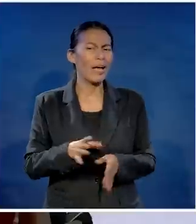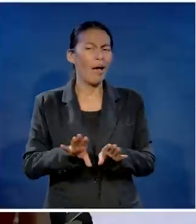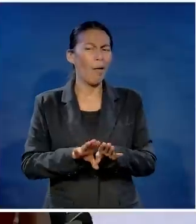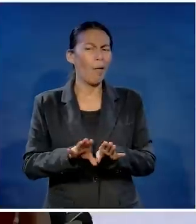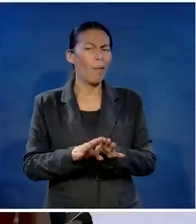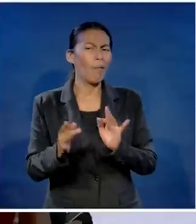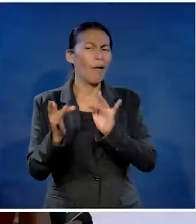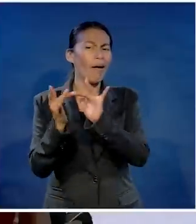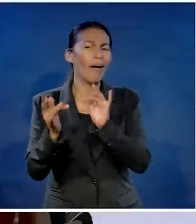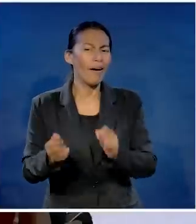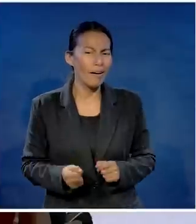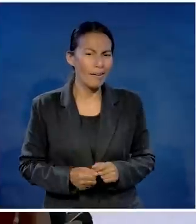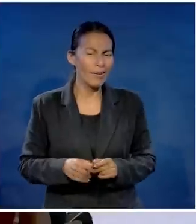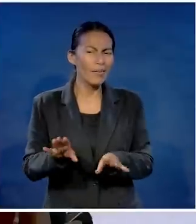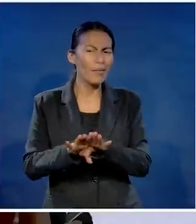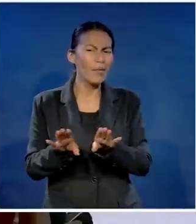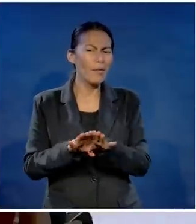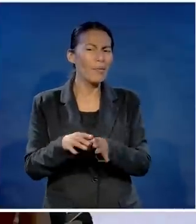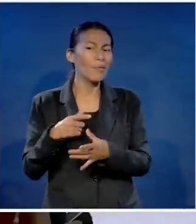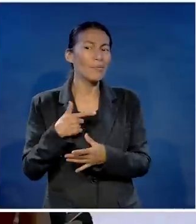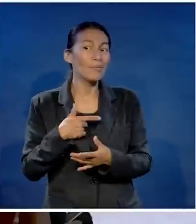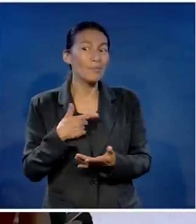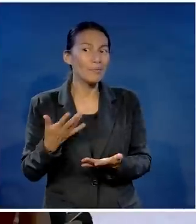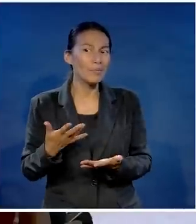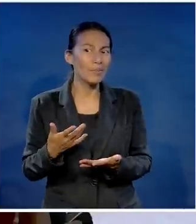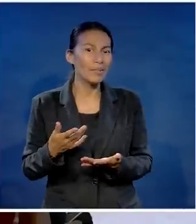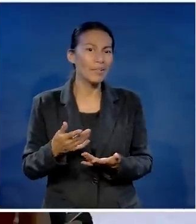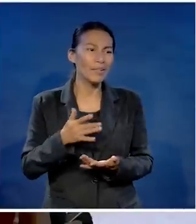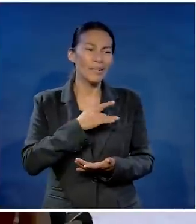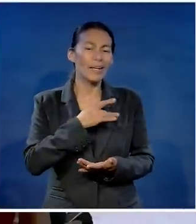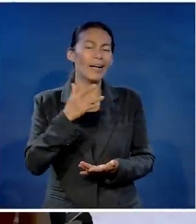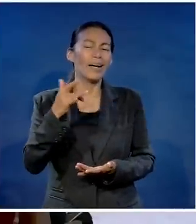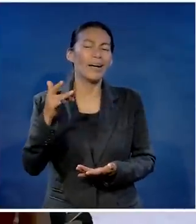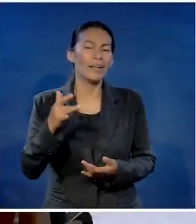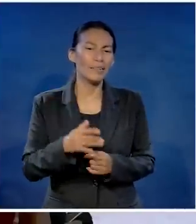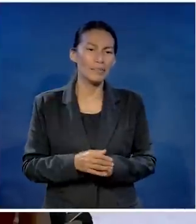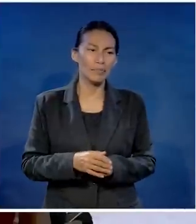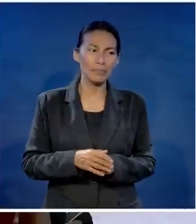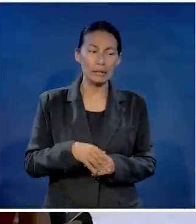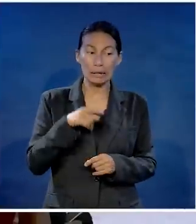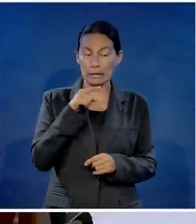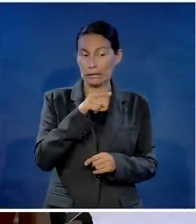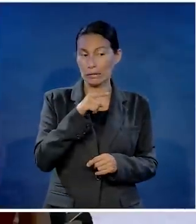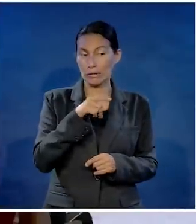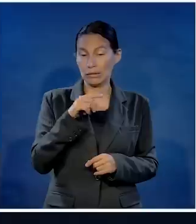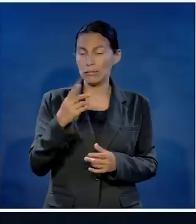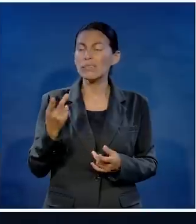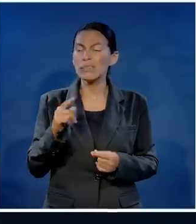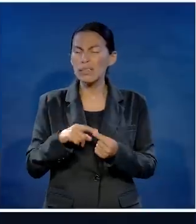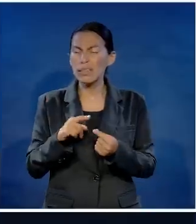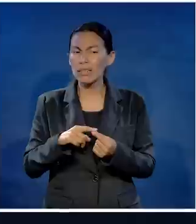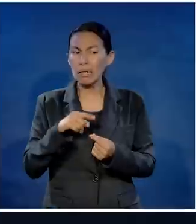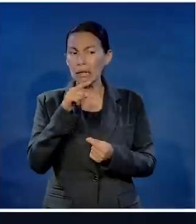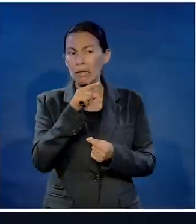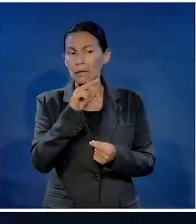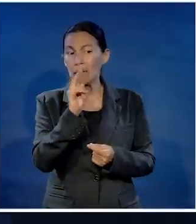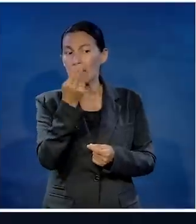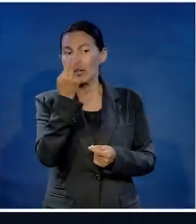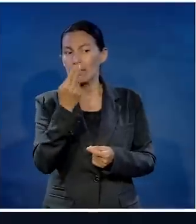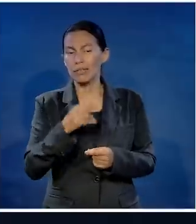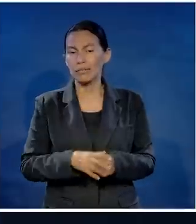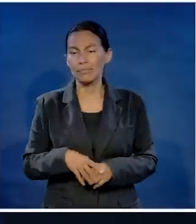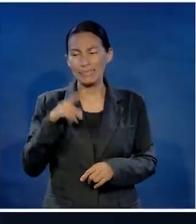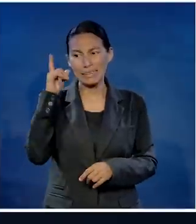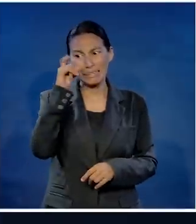¿cómo le hago para conectar? me dice ¿quién es? no es que no es de aquí es universitaria oye me dice eso está más